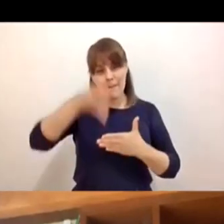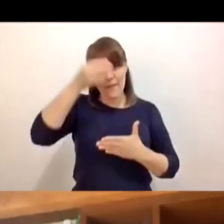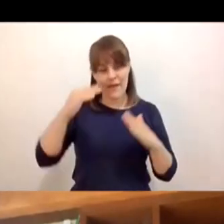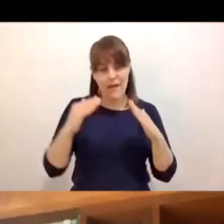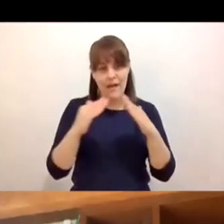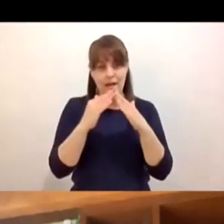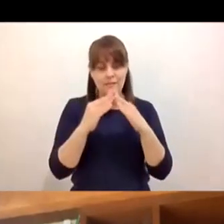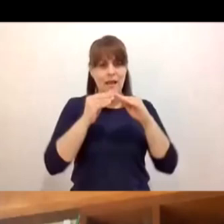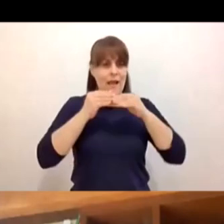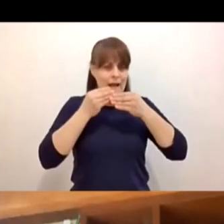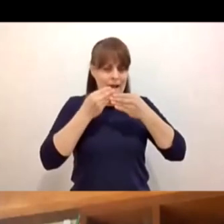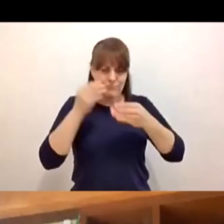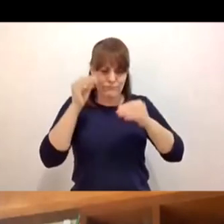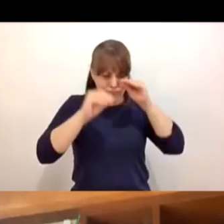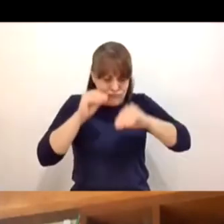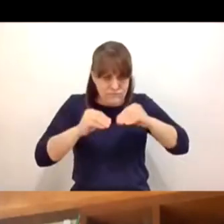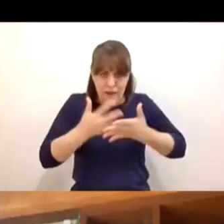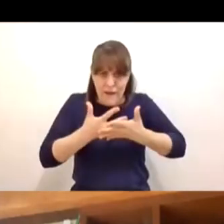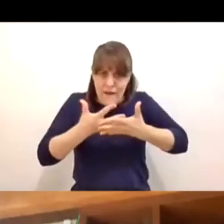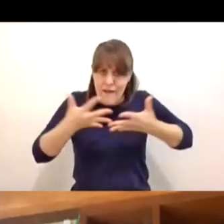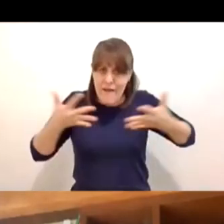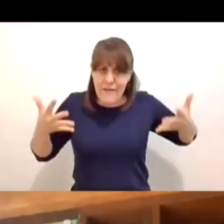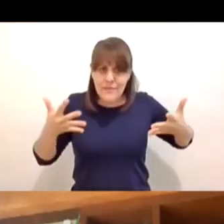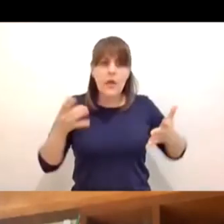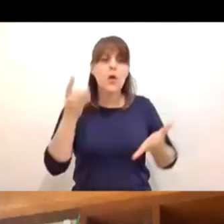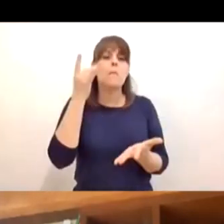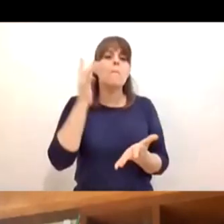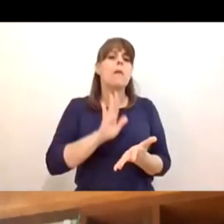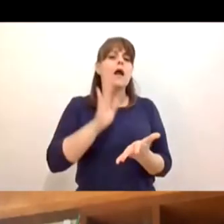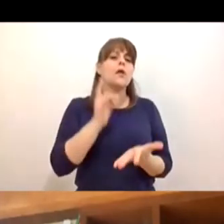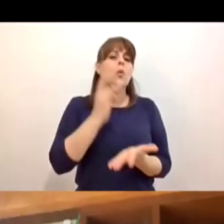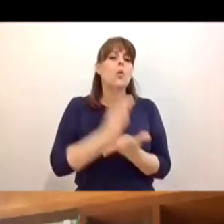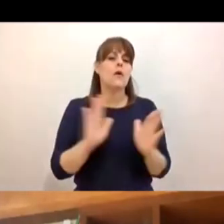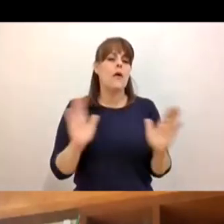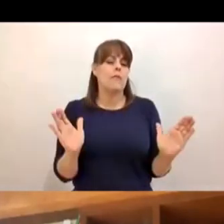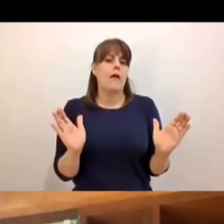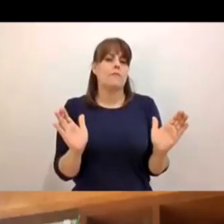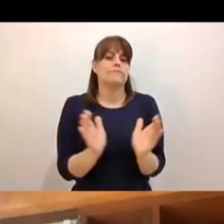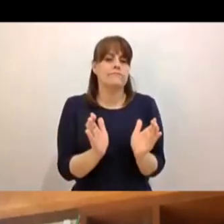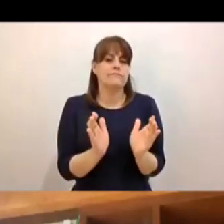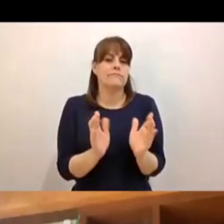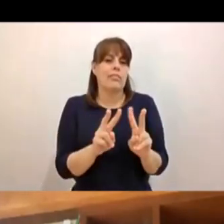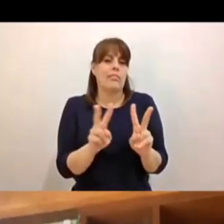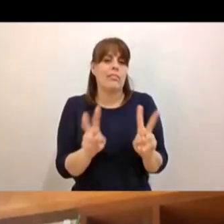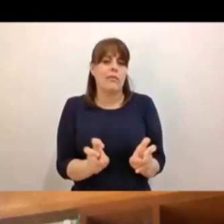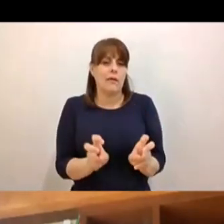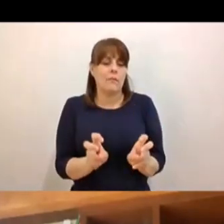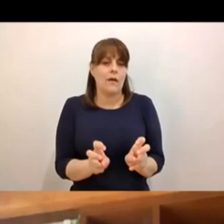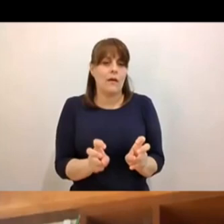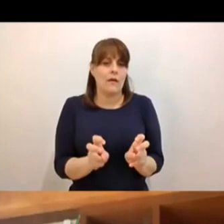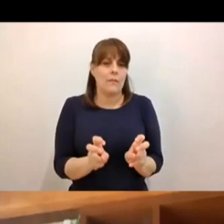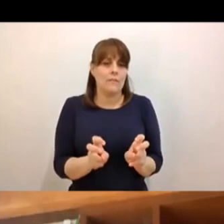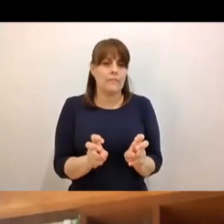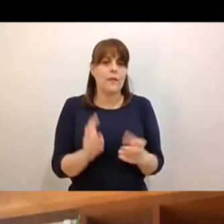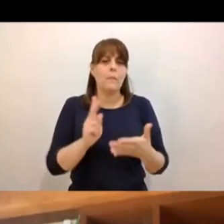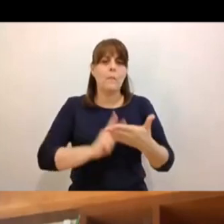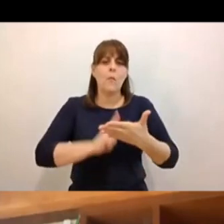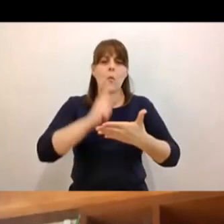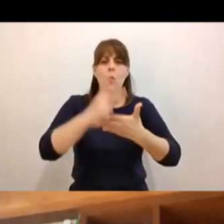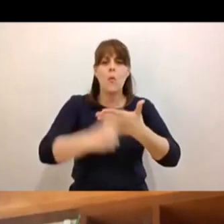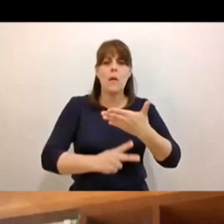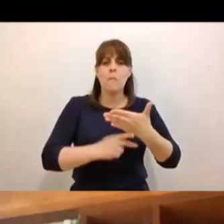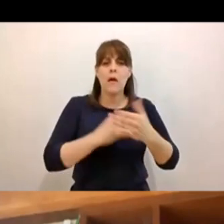exclusivamente, como se quiere a veces encajonar, el tema de que fue un programa de internet.